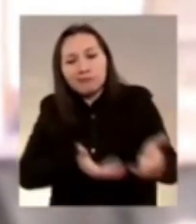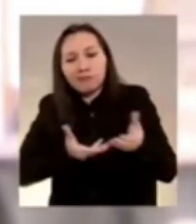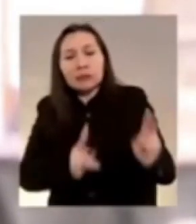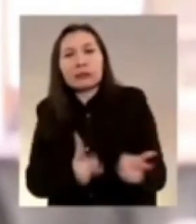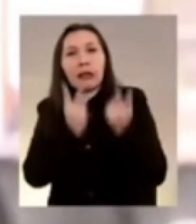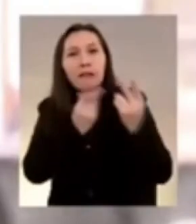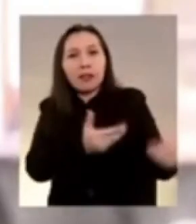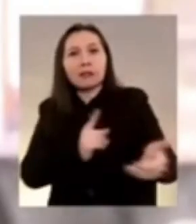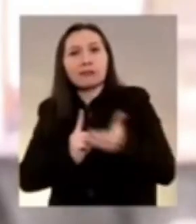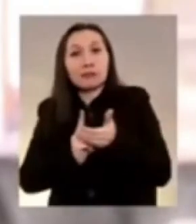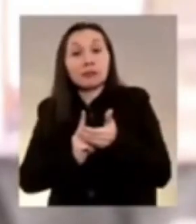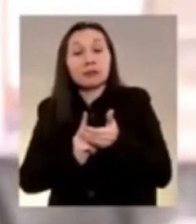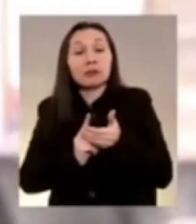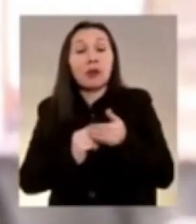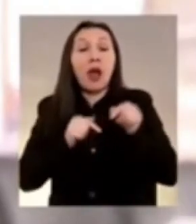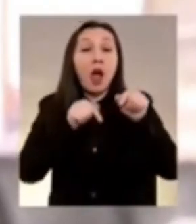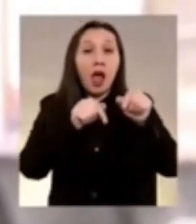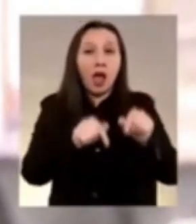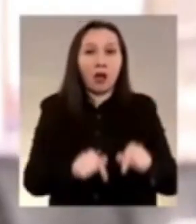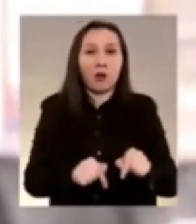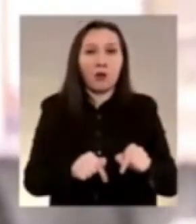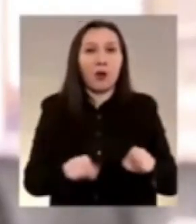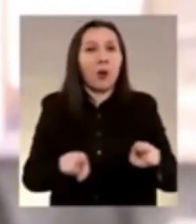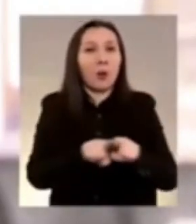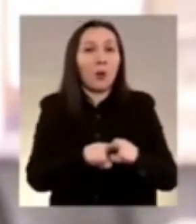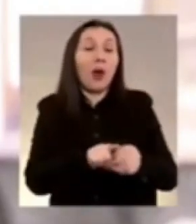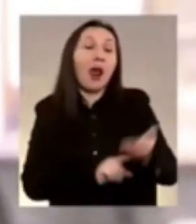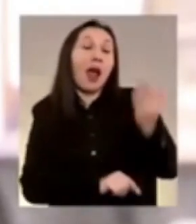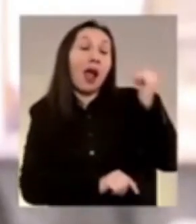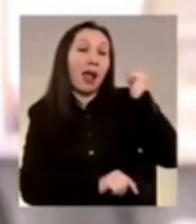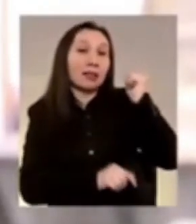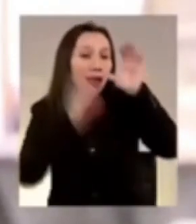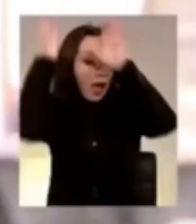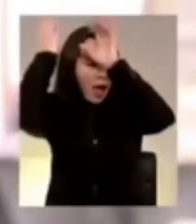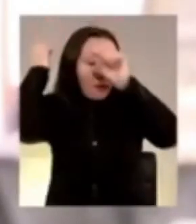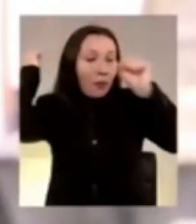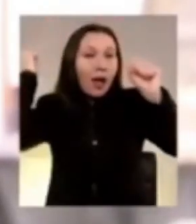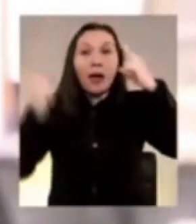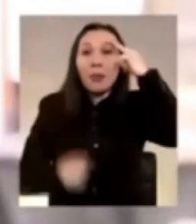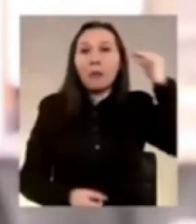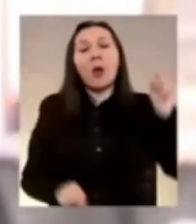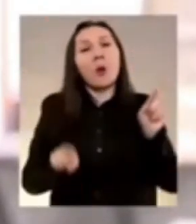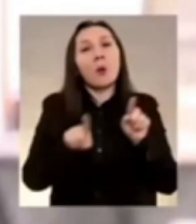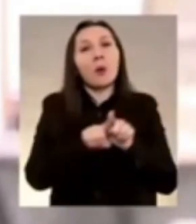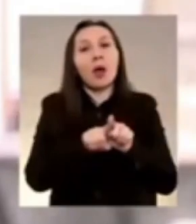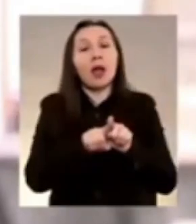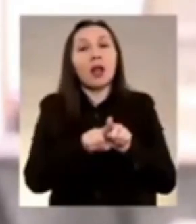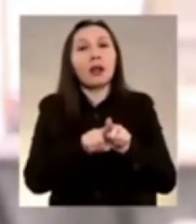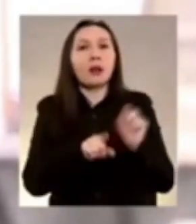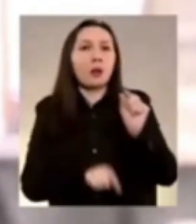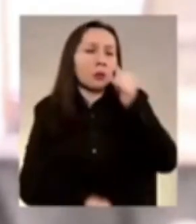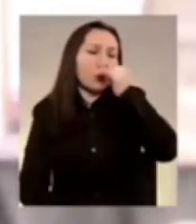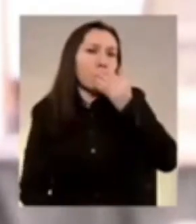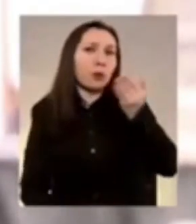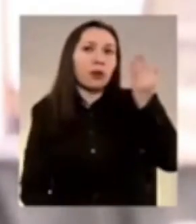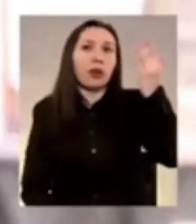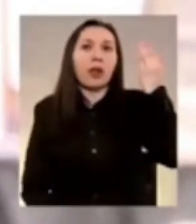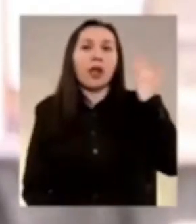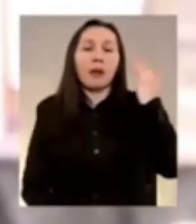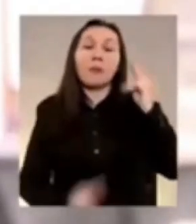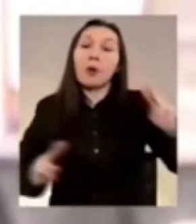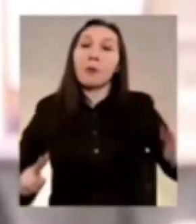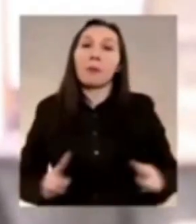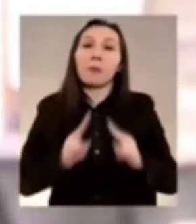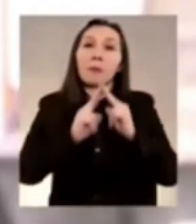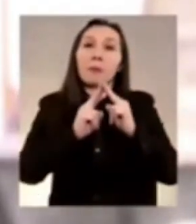vaya hoy como lo hicimos ayer en la Embajada de México hace un tiempo en